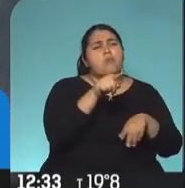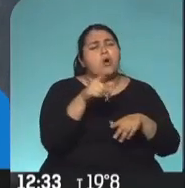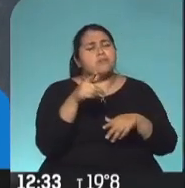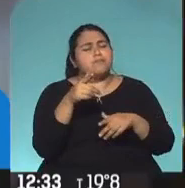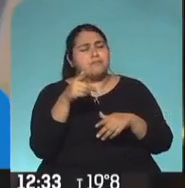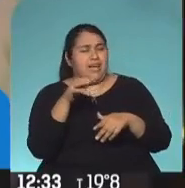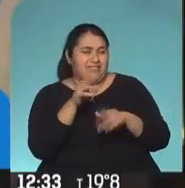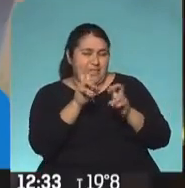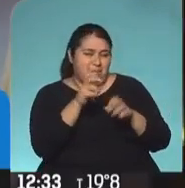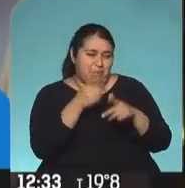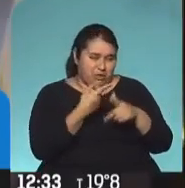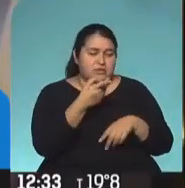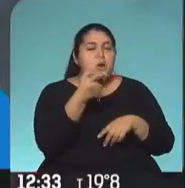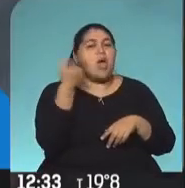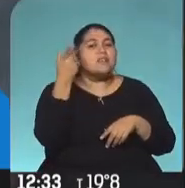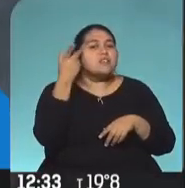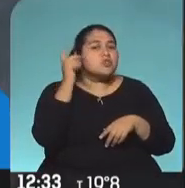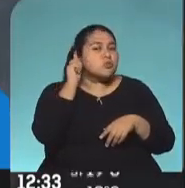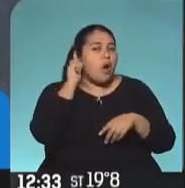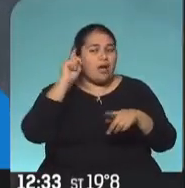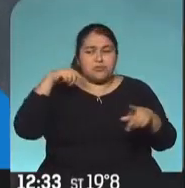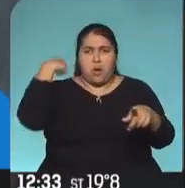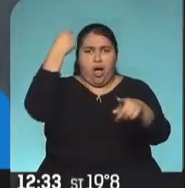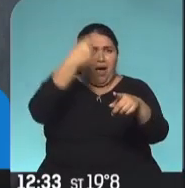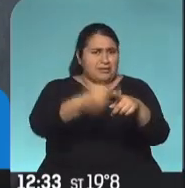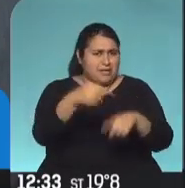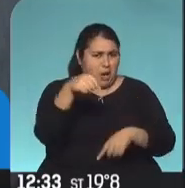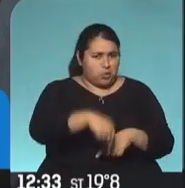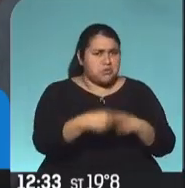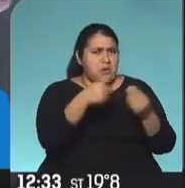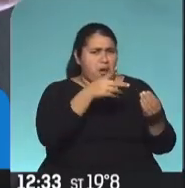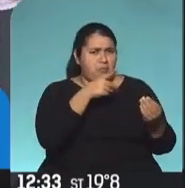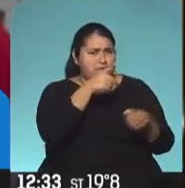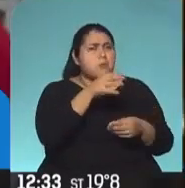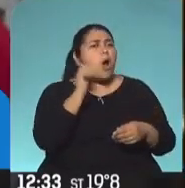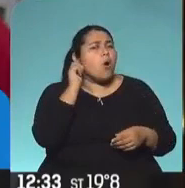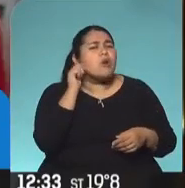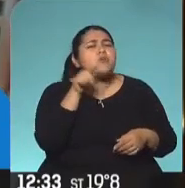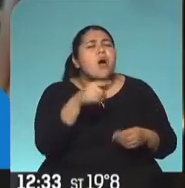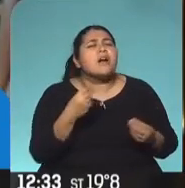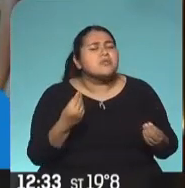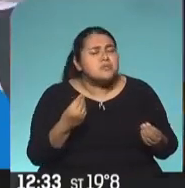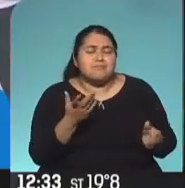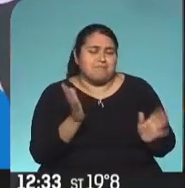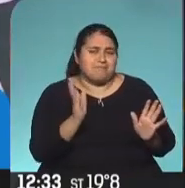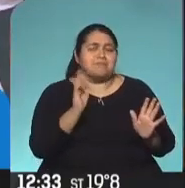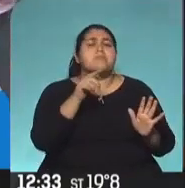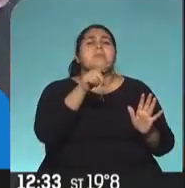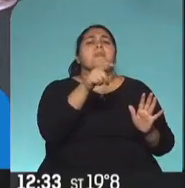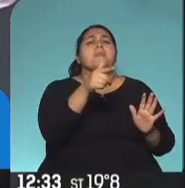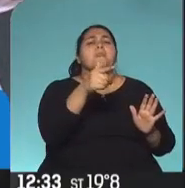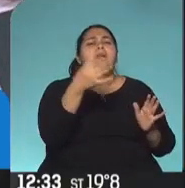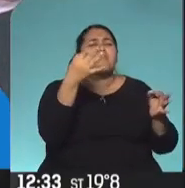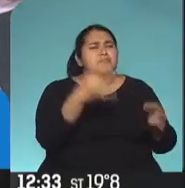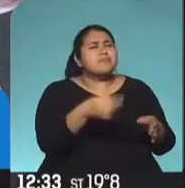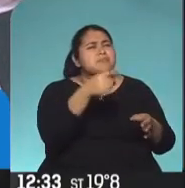hablando de la pobreza y decís esto es prácticamente de toda tu vida, no sé cuántos años tenés. Pero, ¿a qué lo